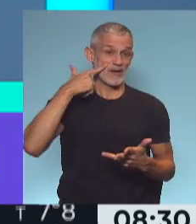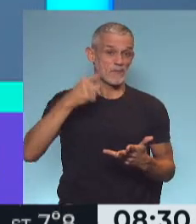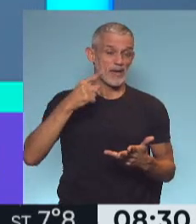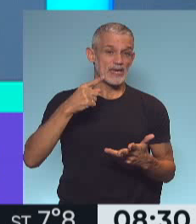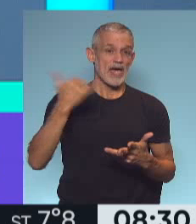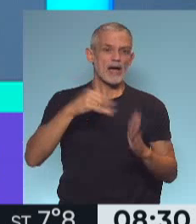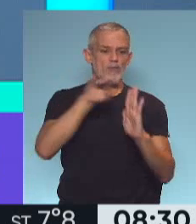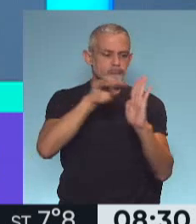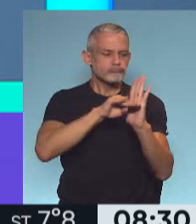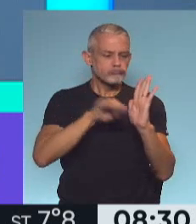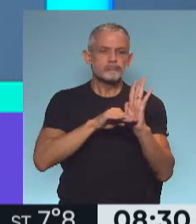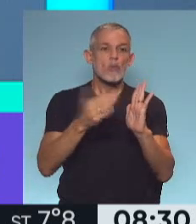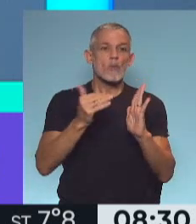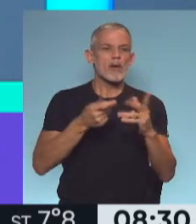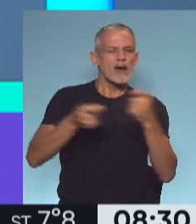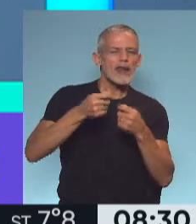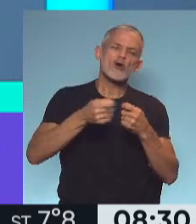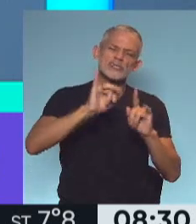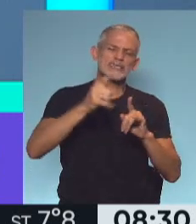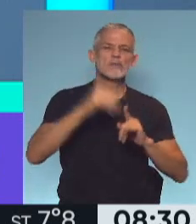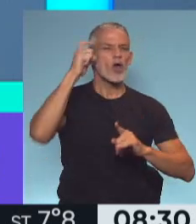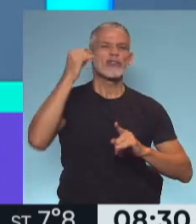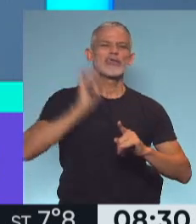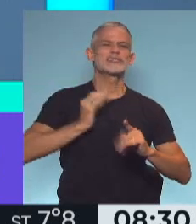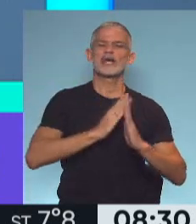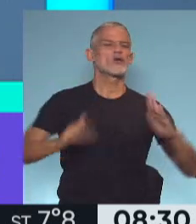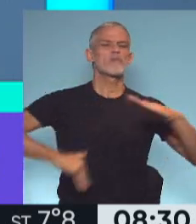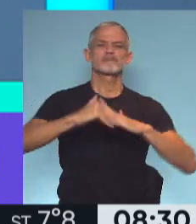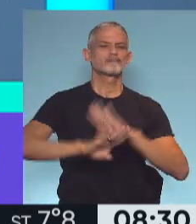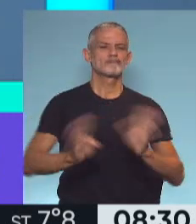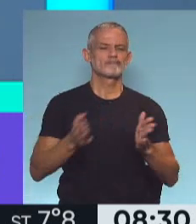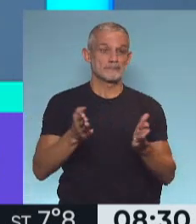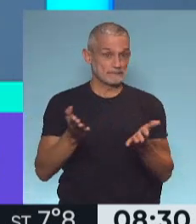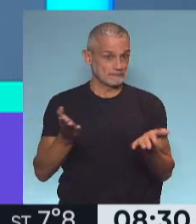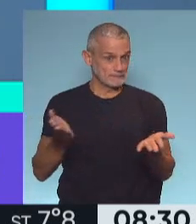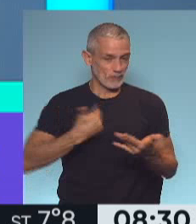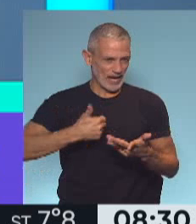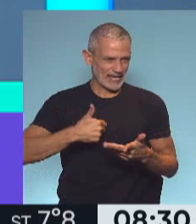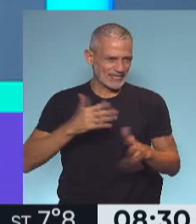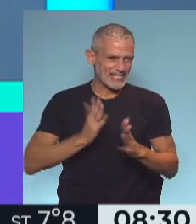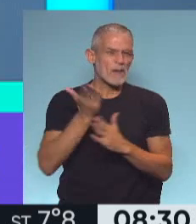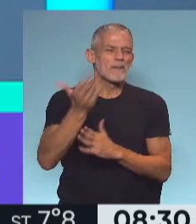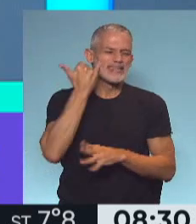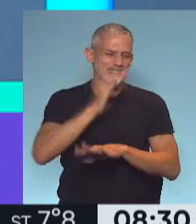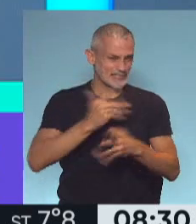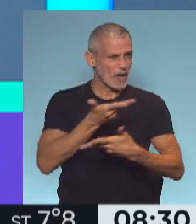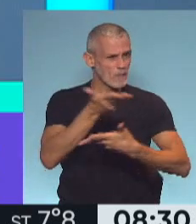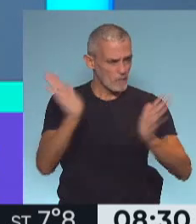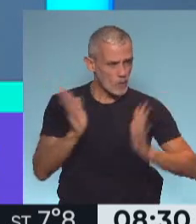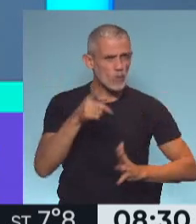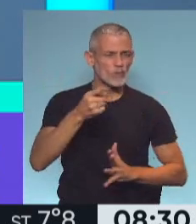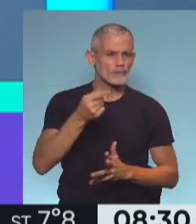recetas, te puedo renegociar, pero a 10 años. Claro. ¿Qué es lo que intentará pedir Argentina? Ya lo dijo públicamente.